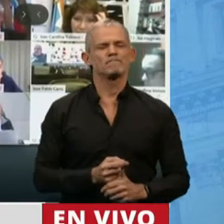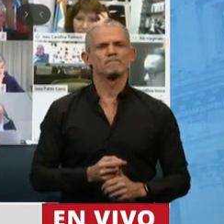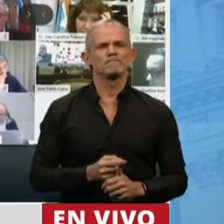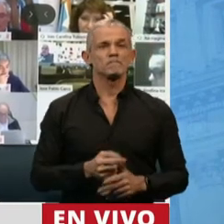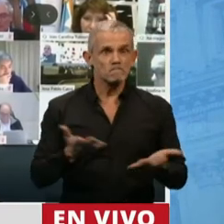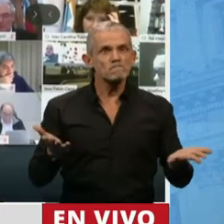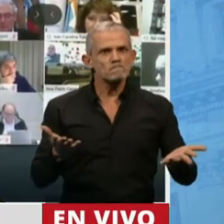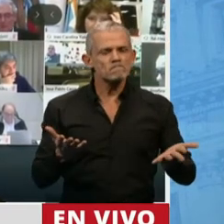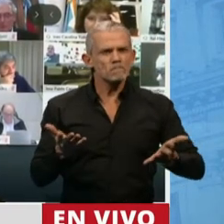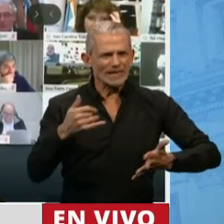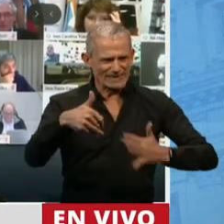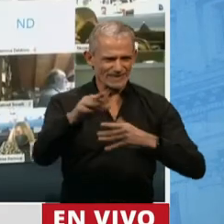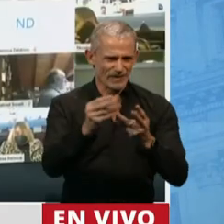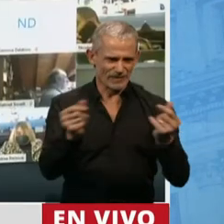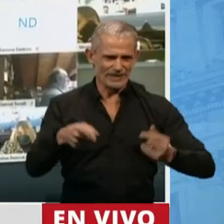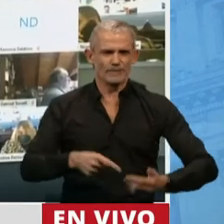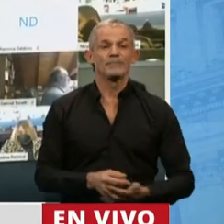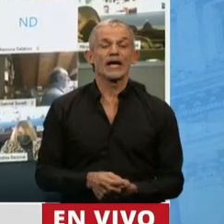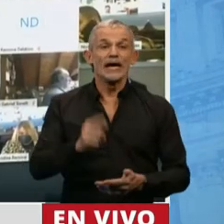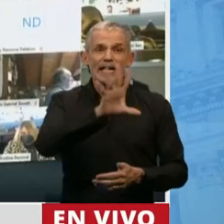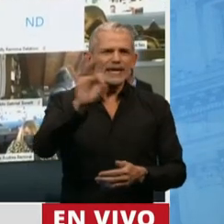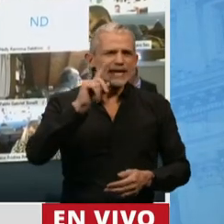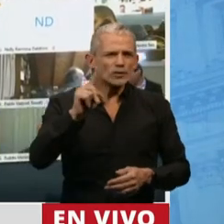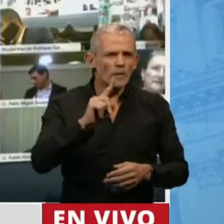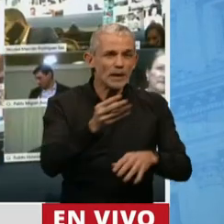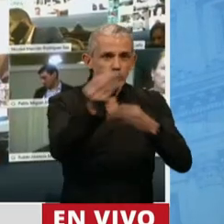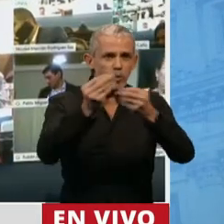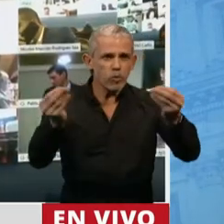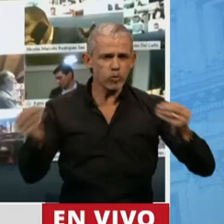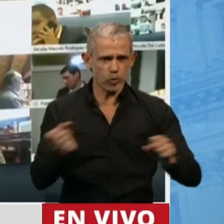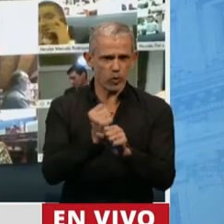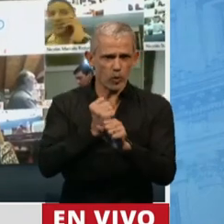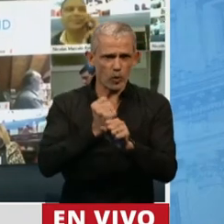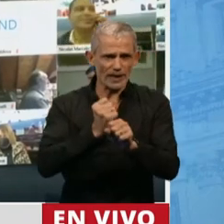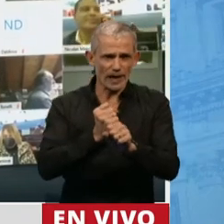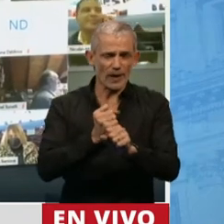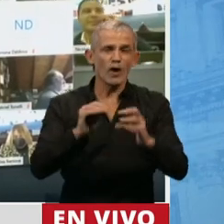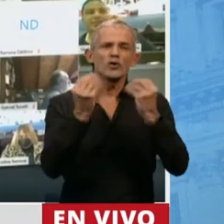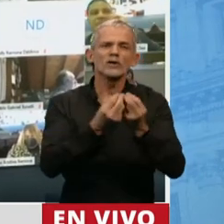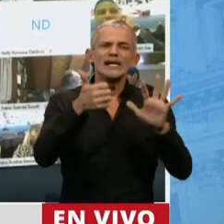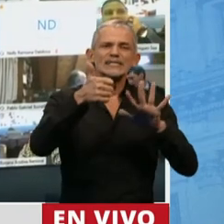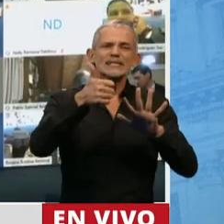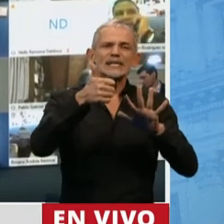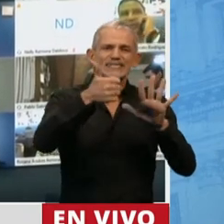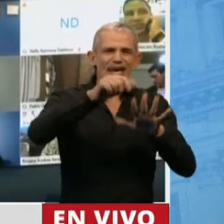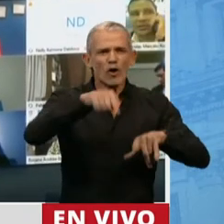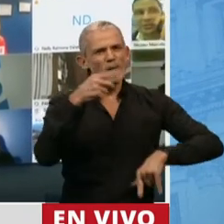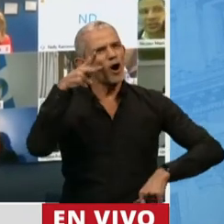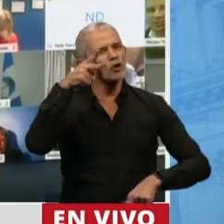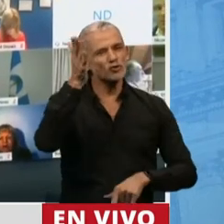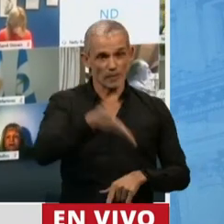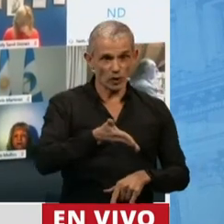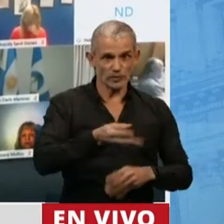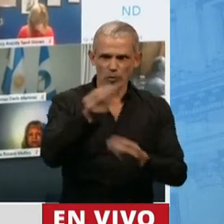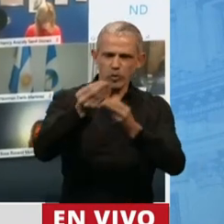sí, presidenta, ya voy cerrando. 500.000 puestos de trabajo que representaron el 6,8% del